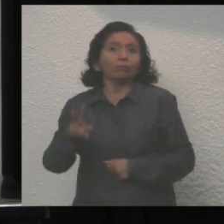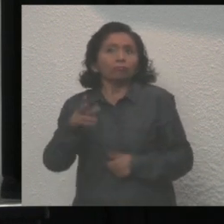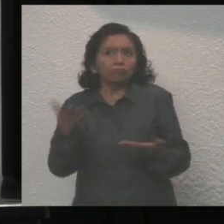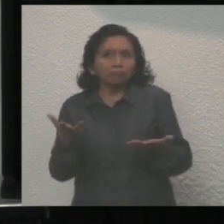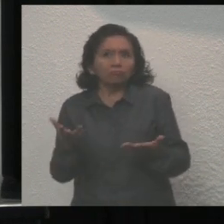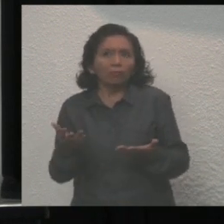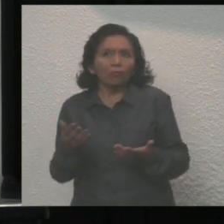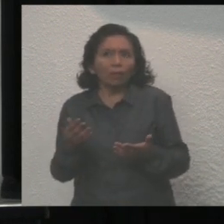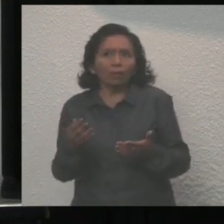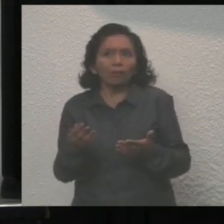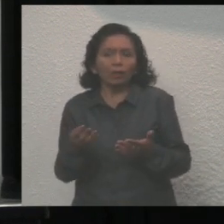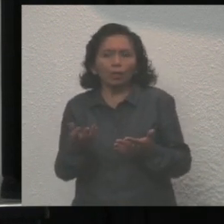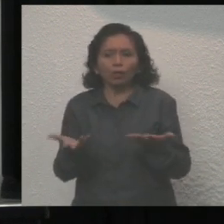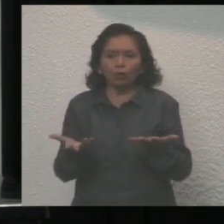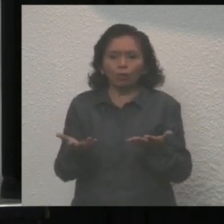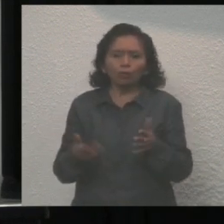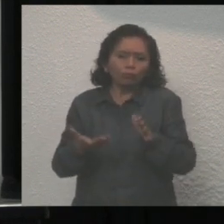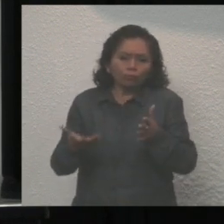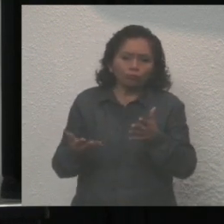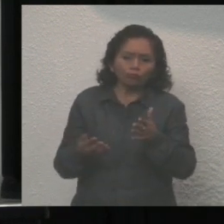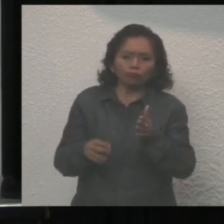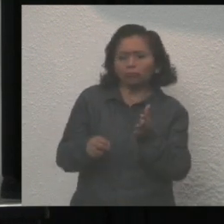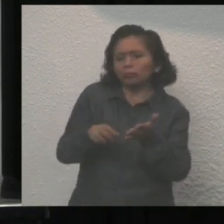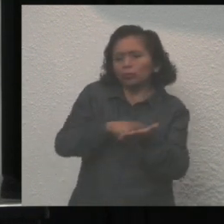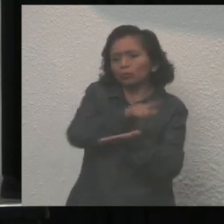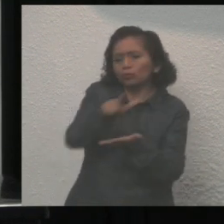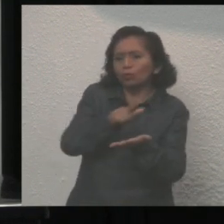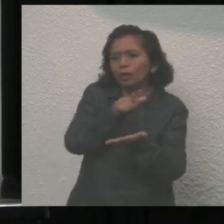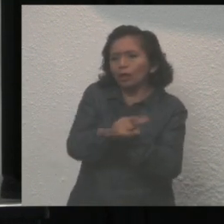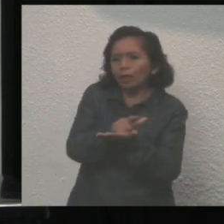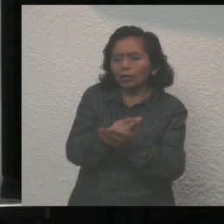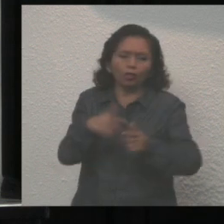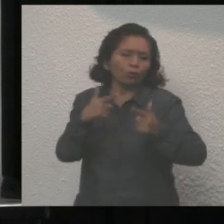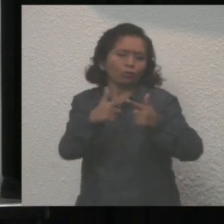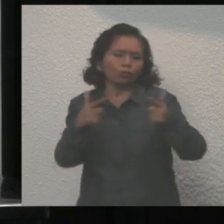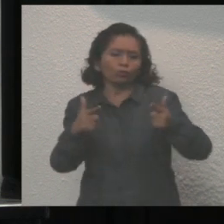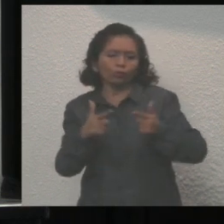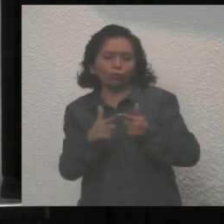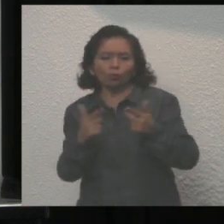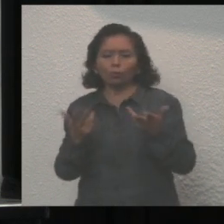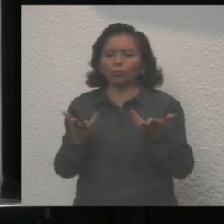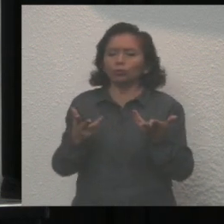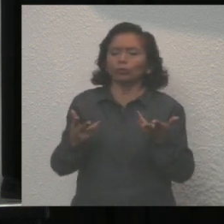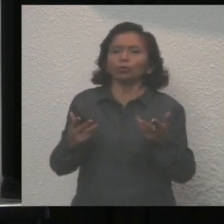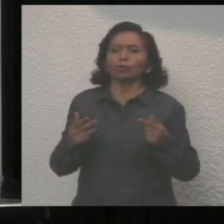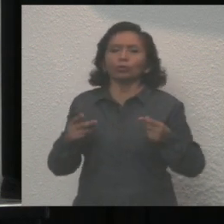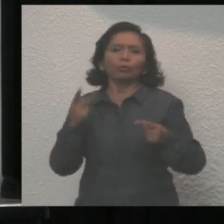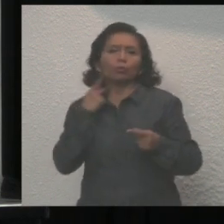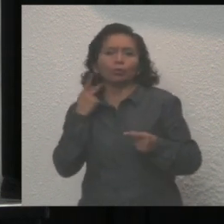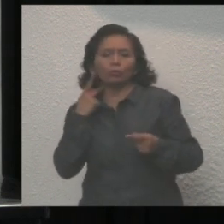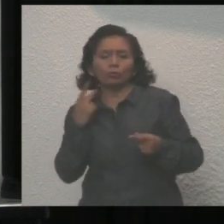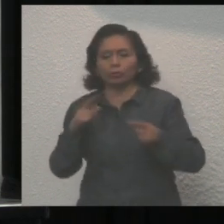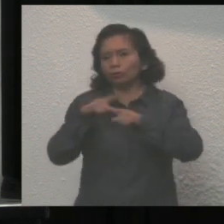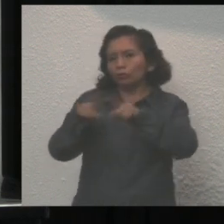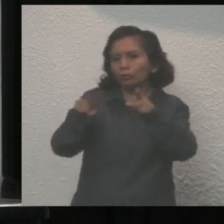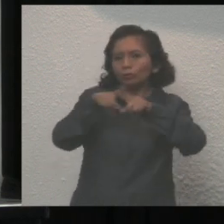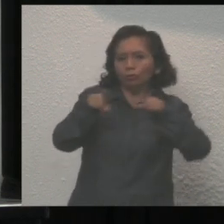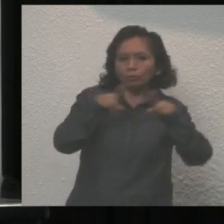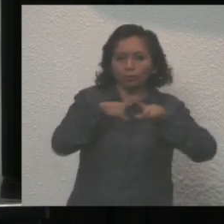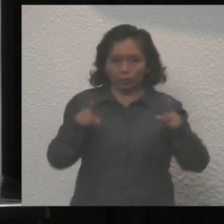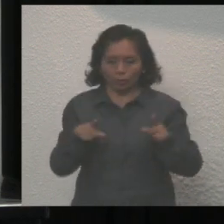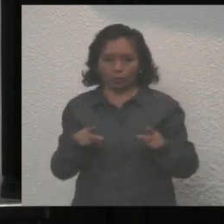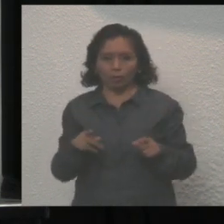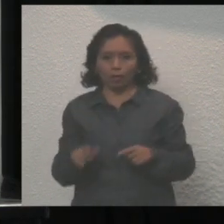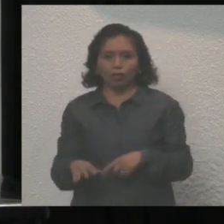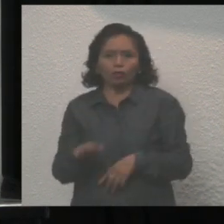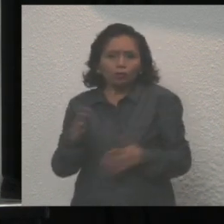en un ejercicio democrático, la postura de los grupos legislativos que componen esta decimosexta legislatura, donde